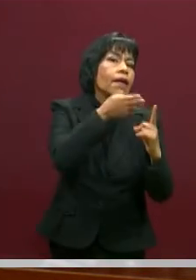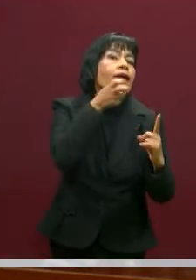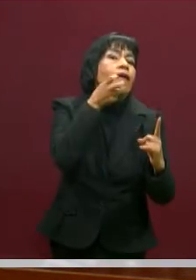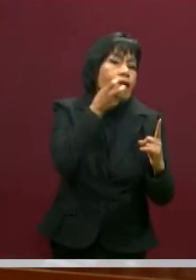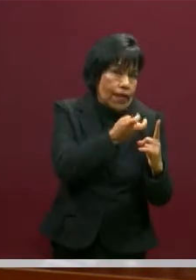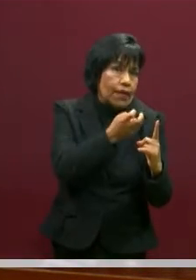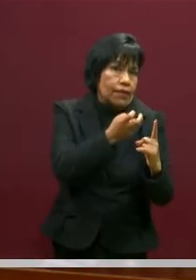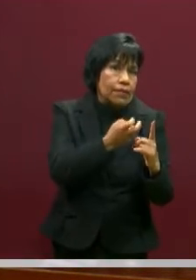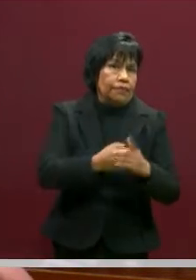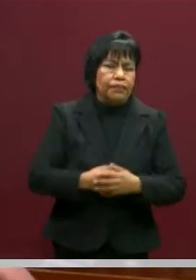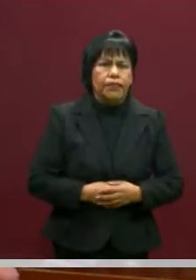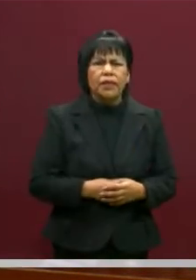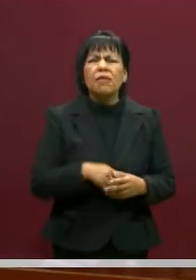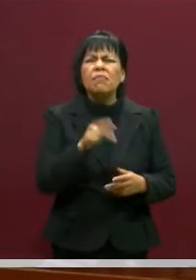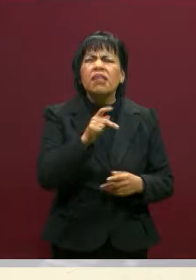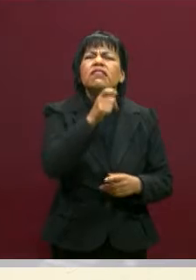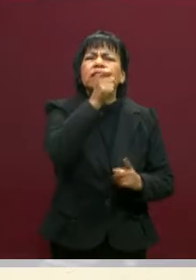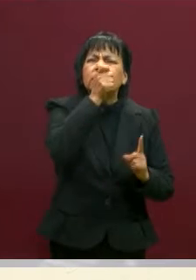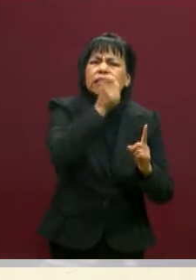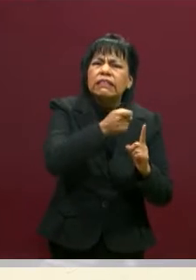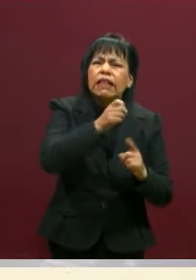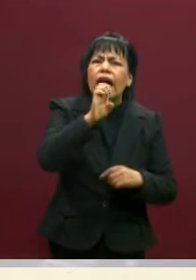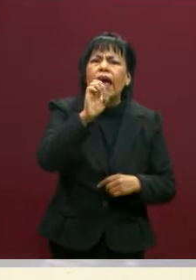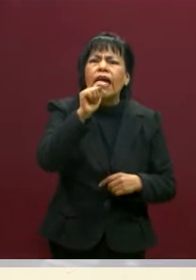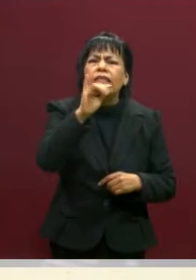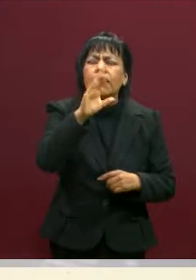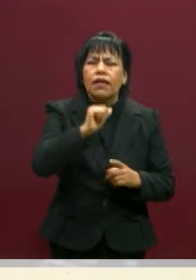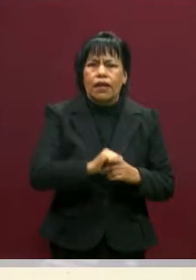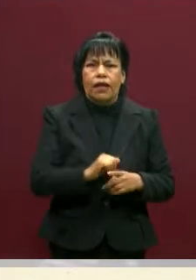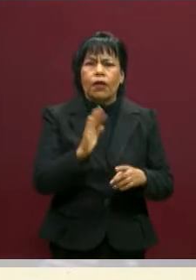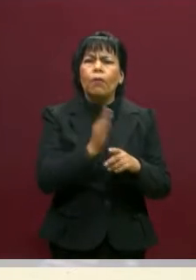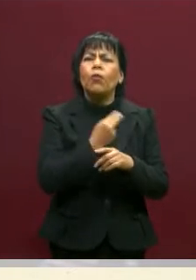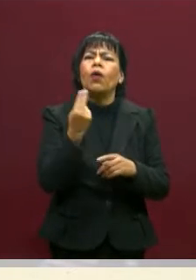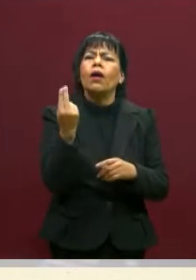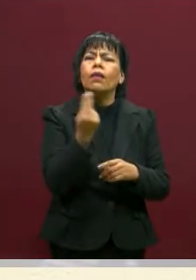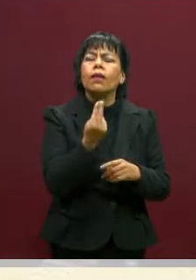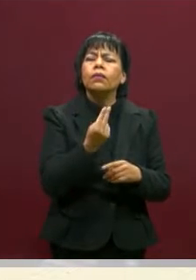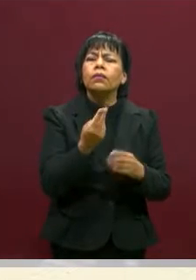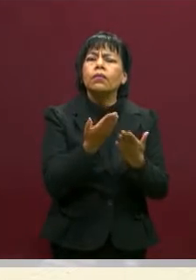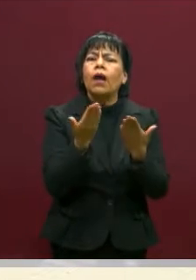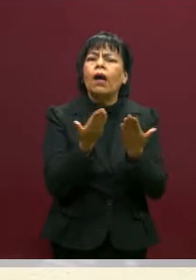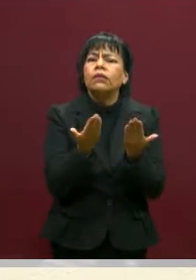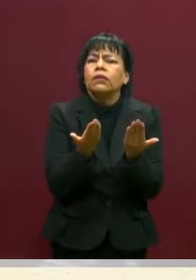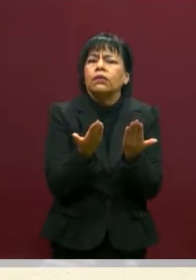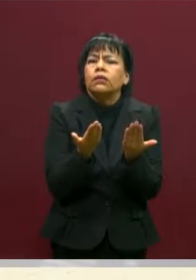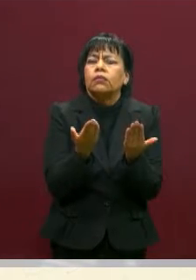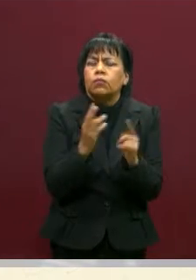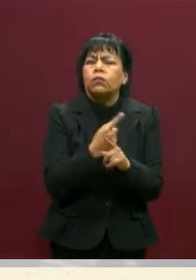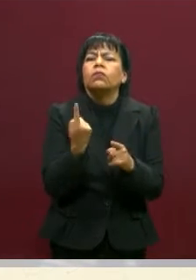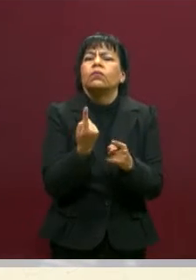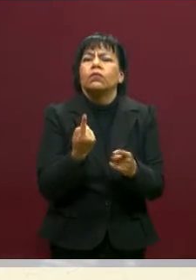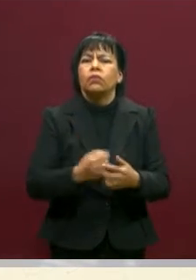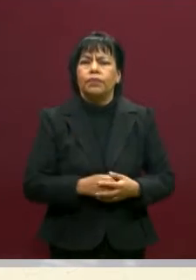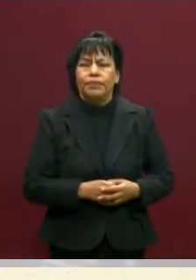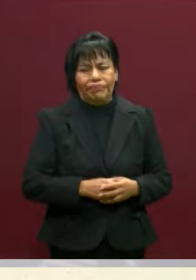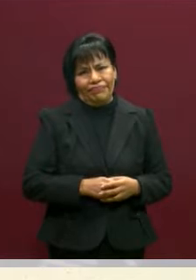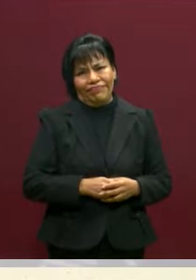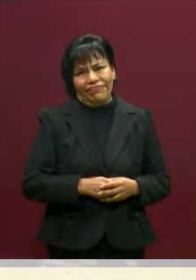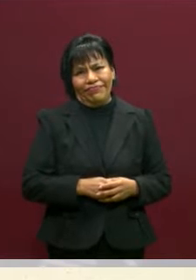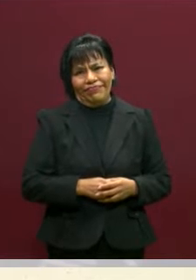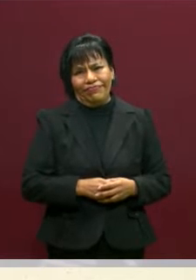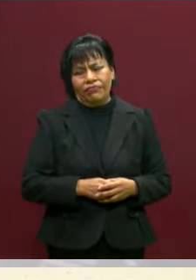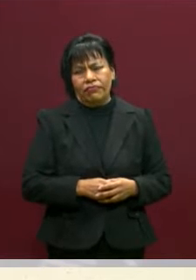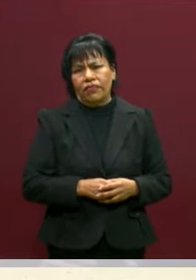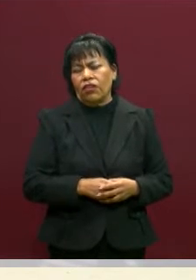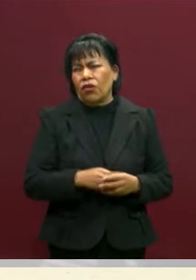Ahora, ¿pero qué es la ética? Eso es importante. Y por qué es necesario actuar con esta ética, ¿no? No voy a entrar